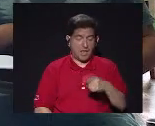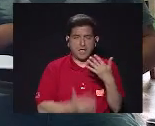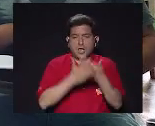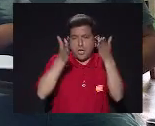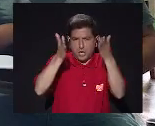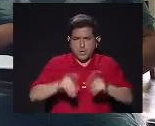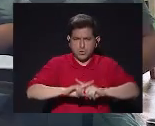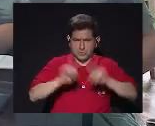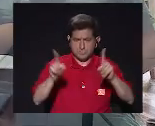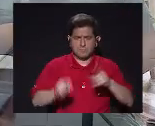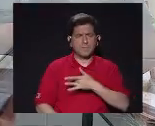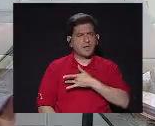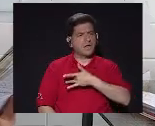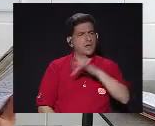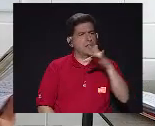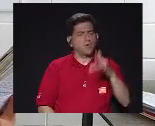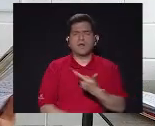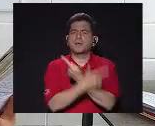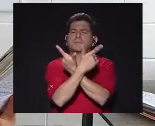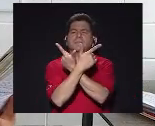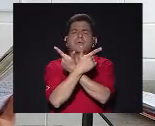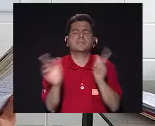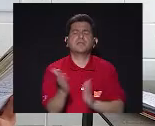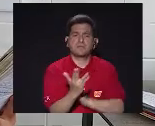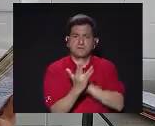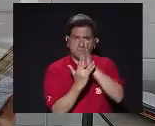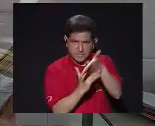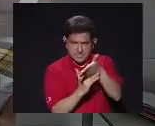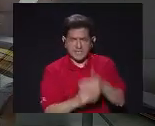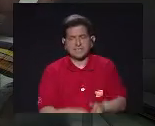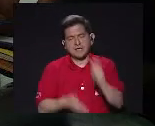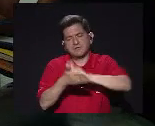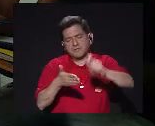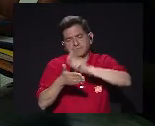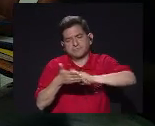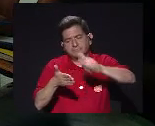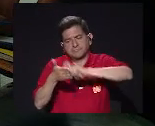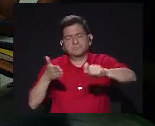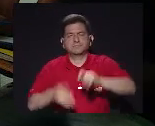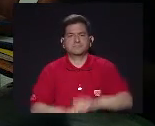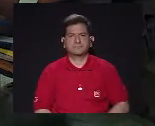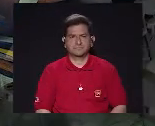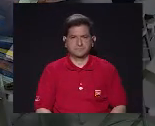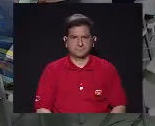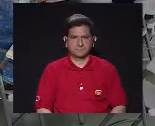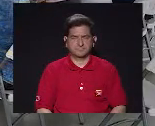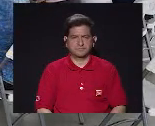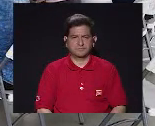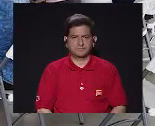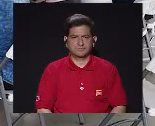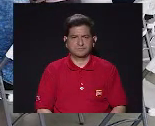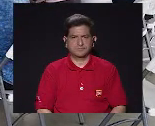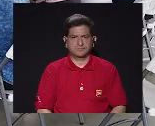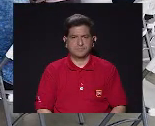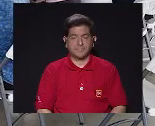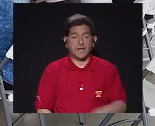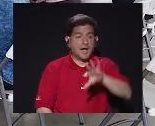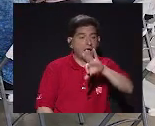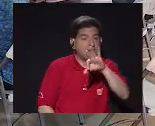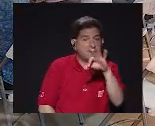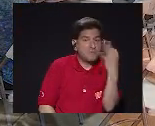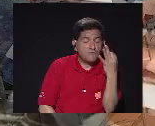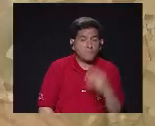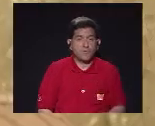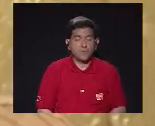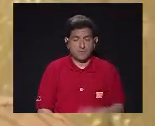Viven tras las rejas Pero sus almas alzan vuelo A través del lápiz y el papel Me ha dado